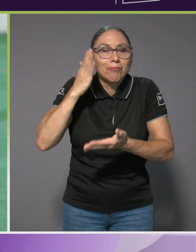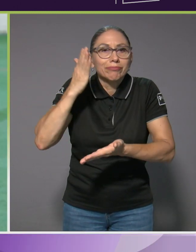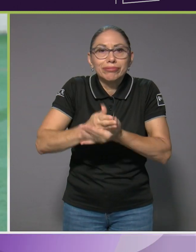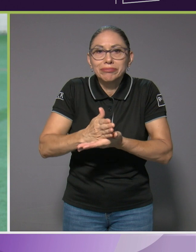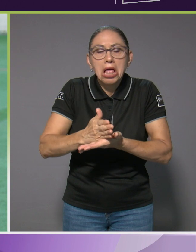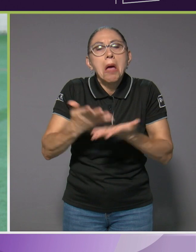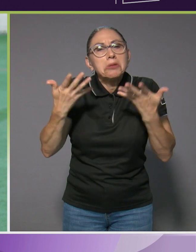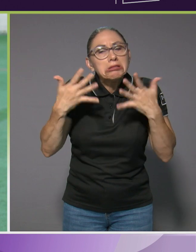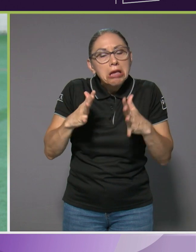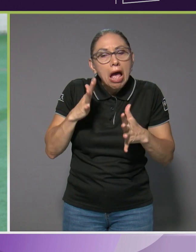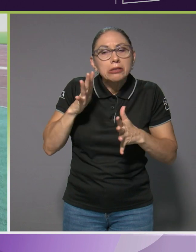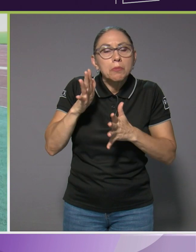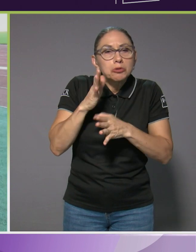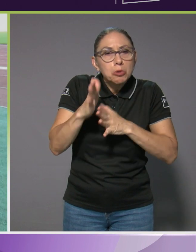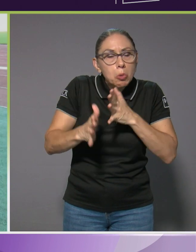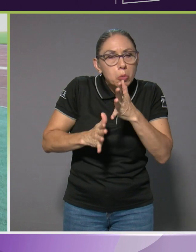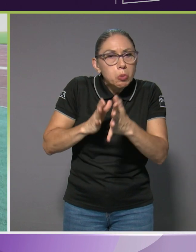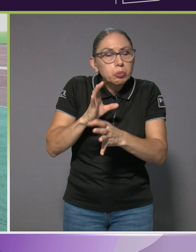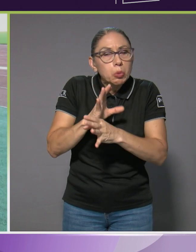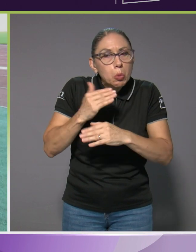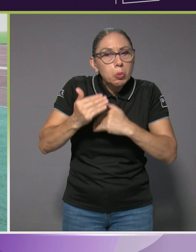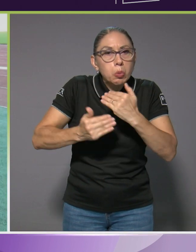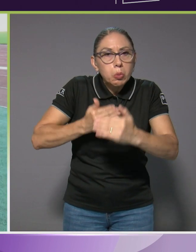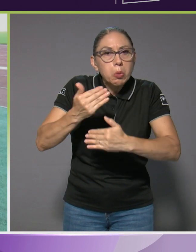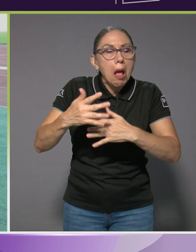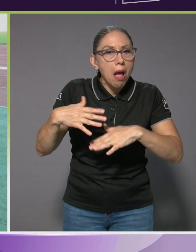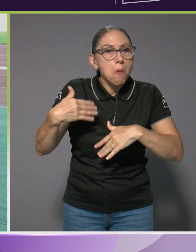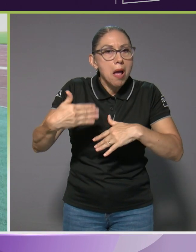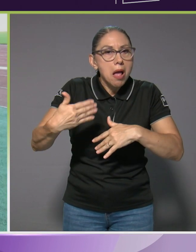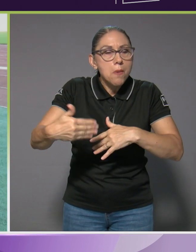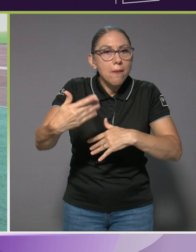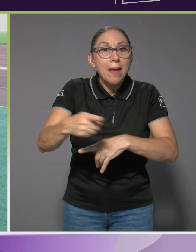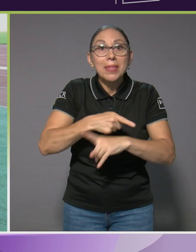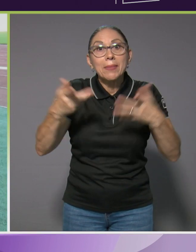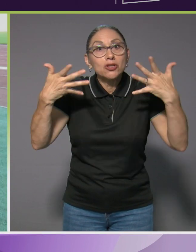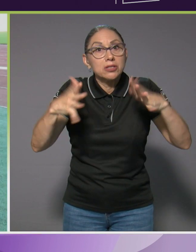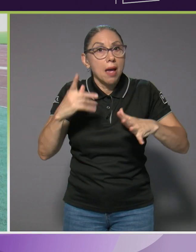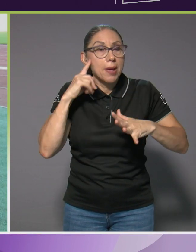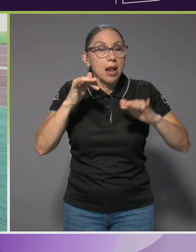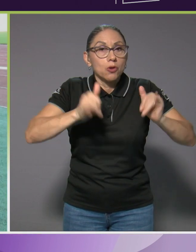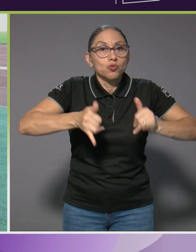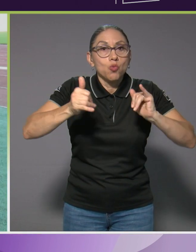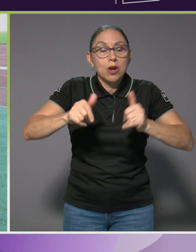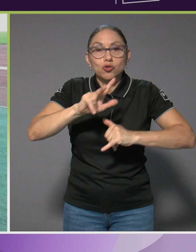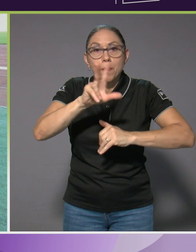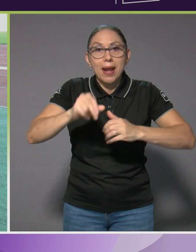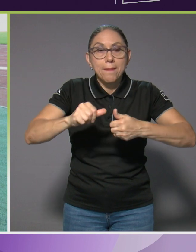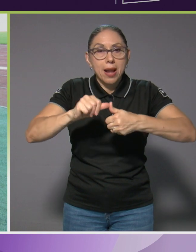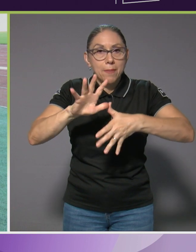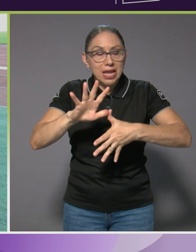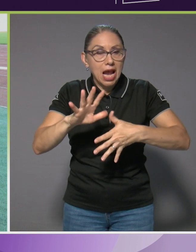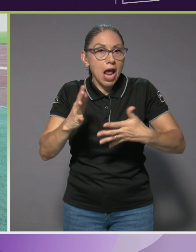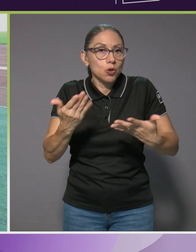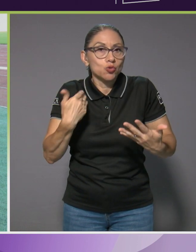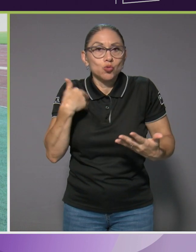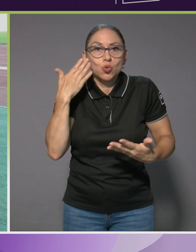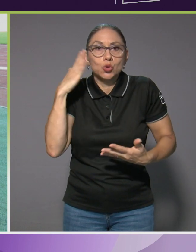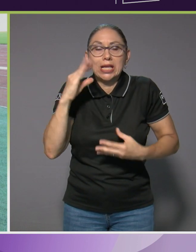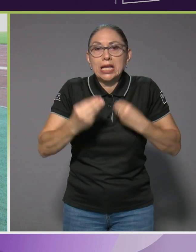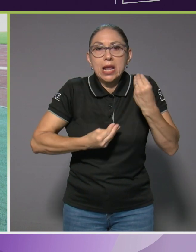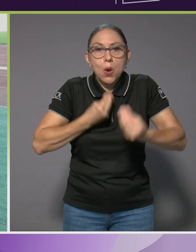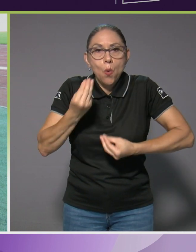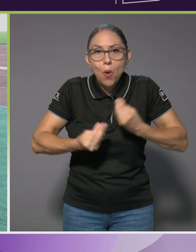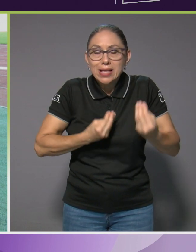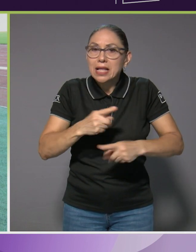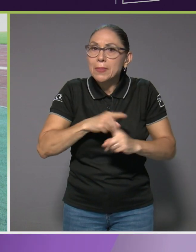ahí va, ahí va, pero para allá los Juegos Panamericanos, no sé qué voy a hacer, pero